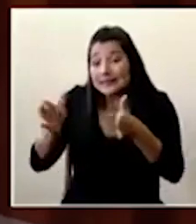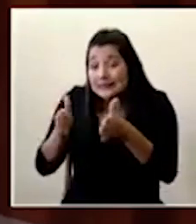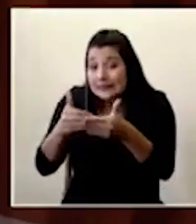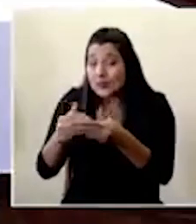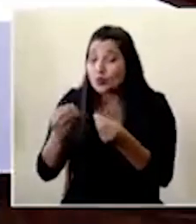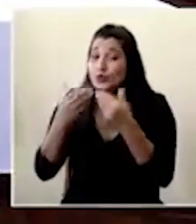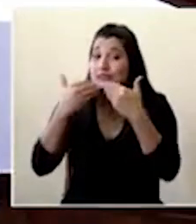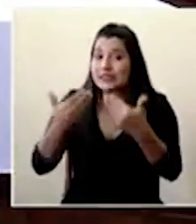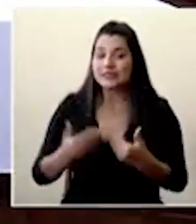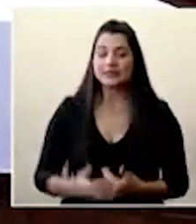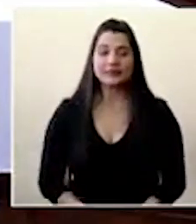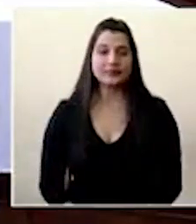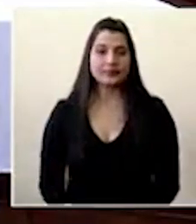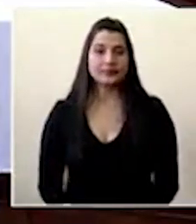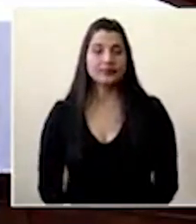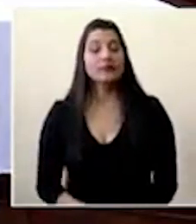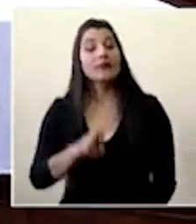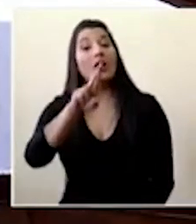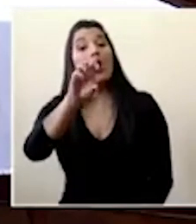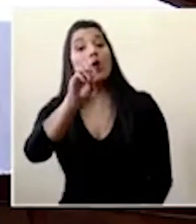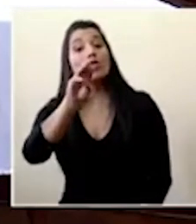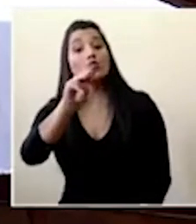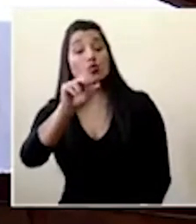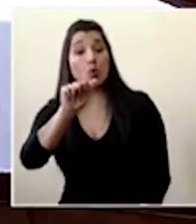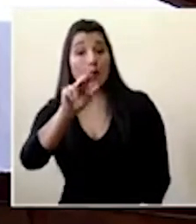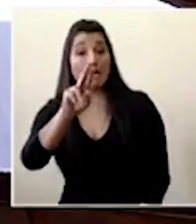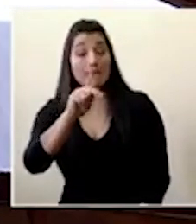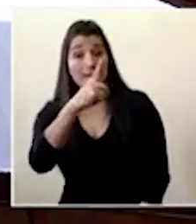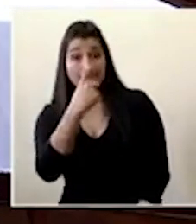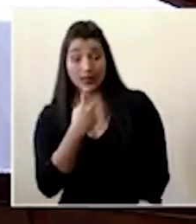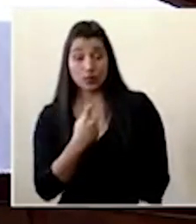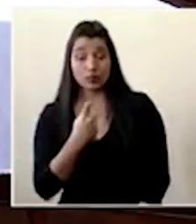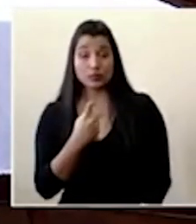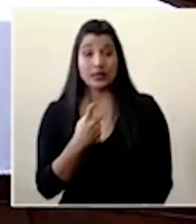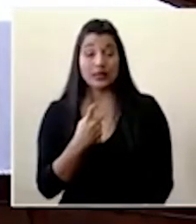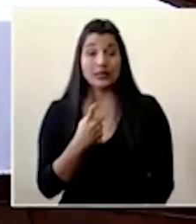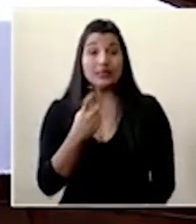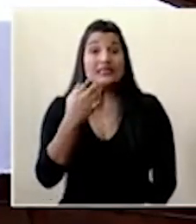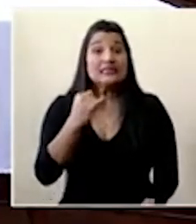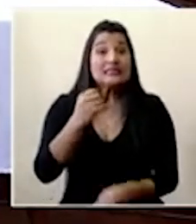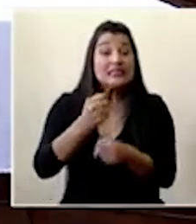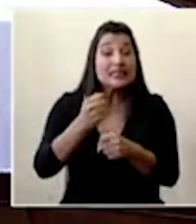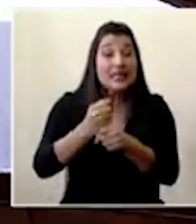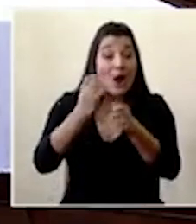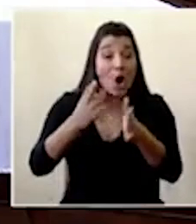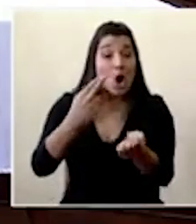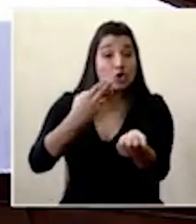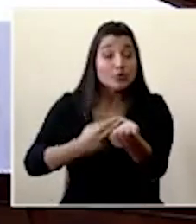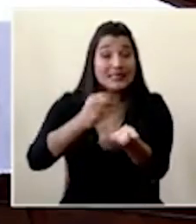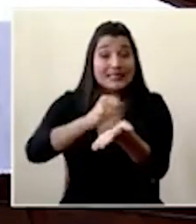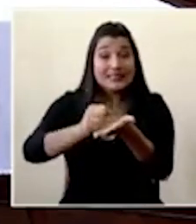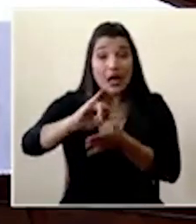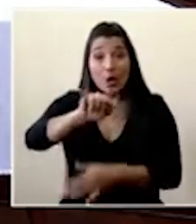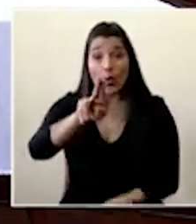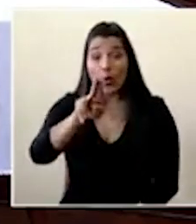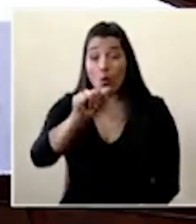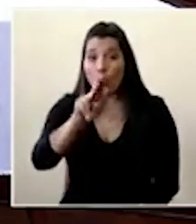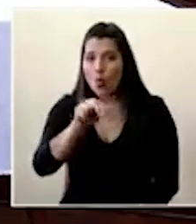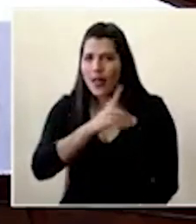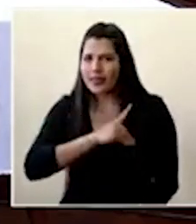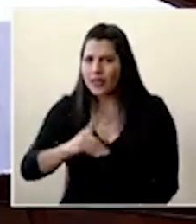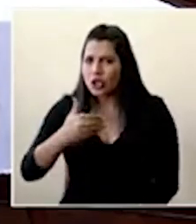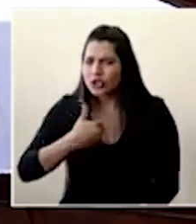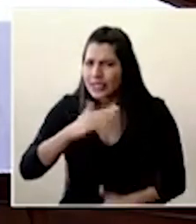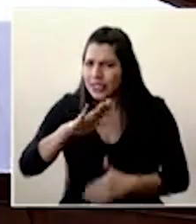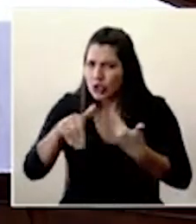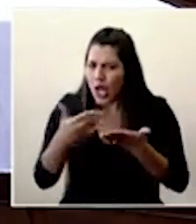por la pregunta. Don Román, nos consultan si los funcionarios del Hospital San Juan de Dios cuentan con los implementos de